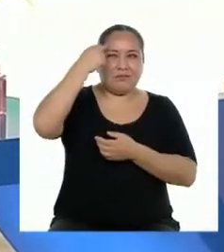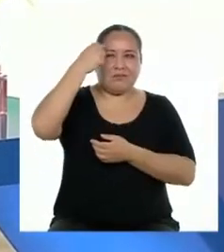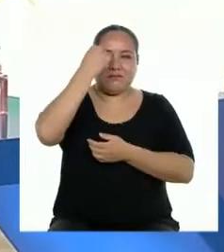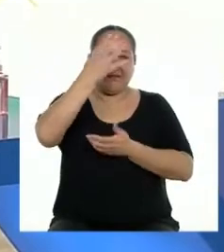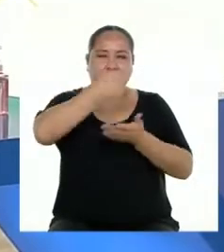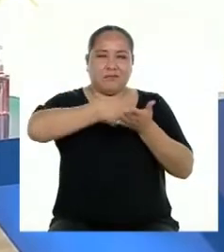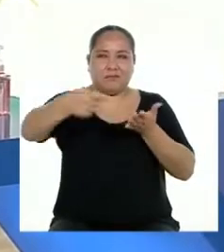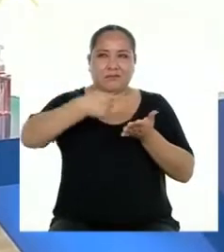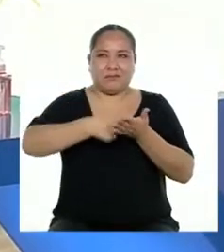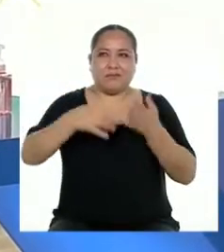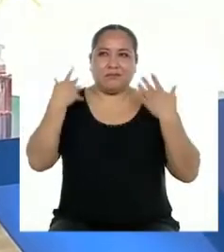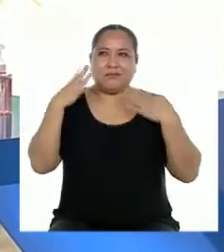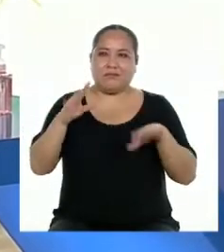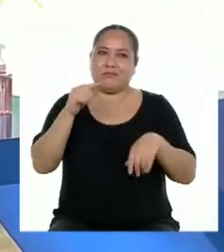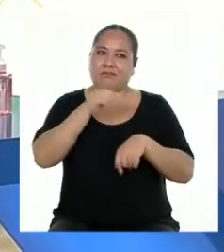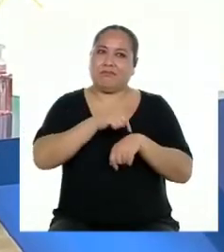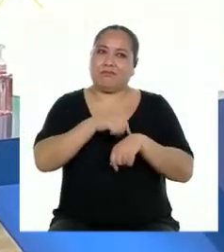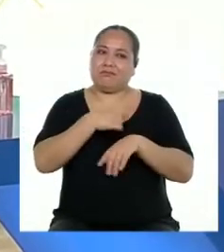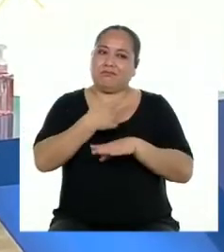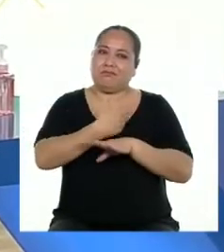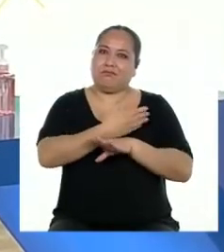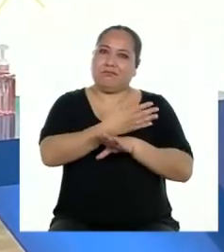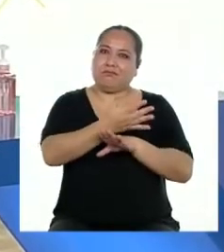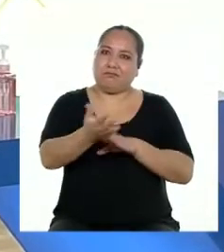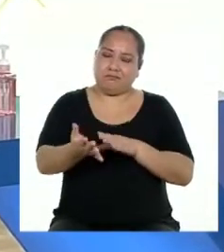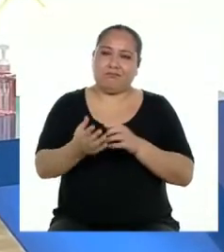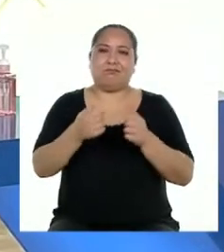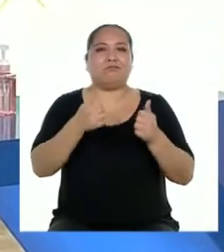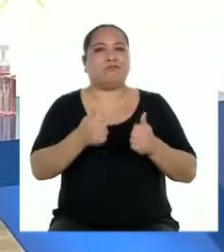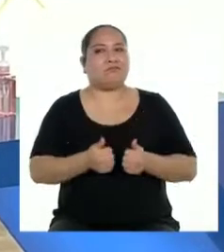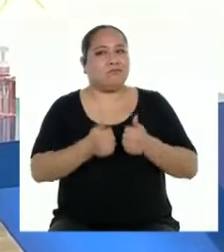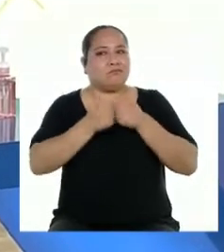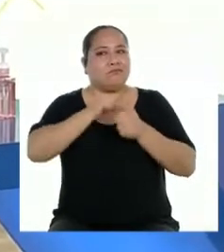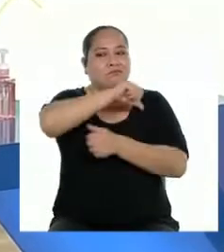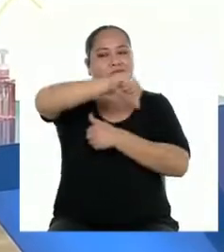semanas, pero ya llevamos buen tiempo conviviendo con la pandemia.